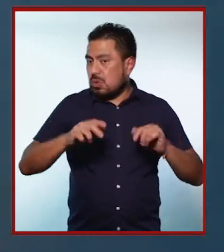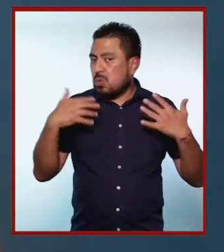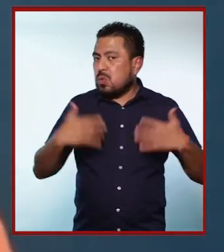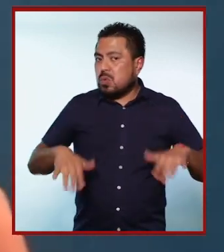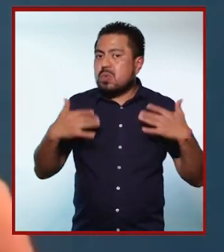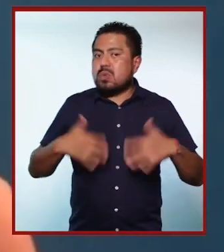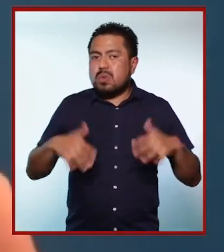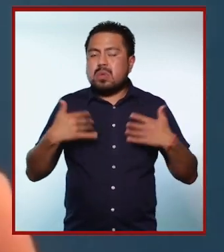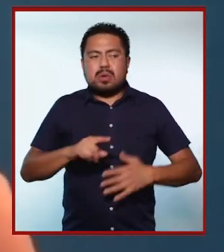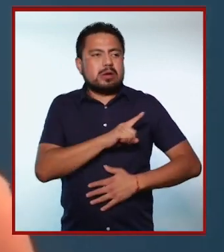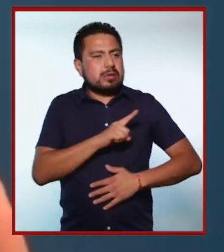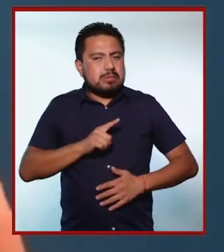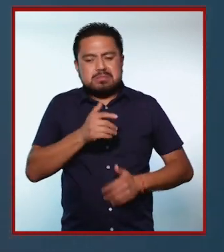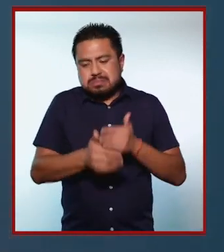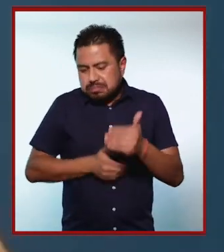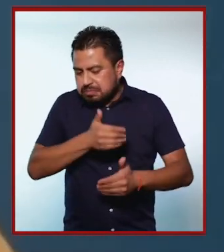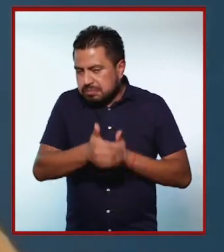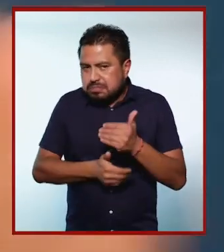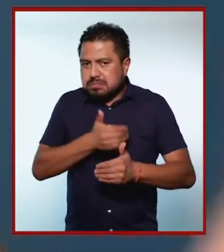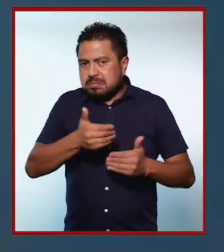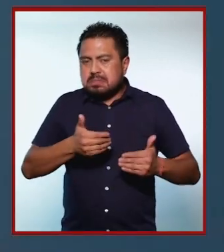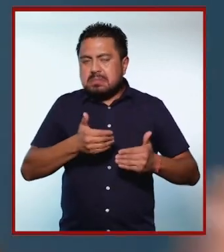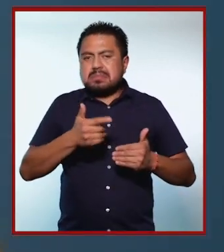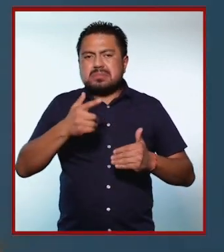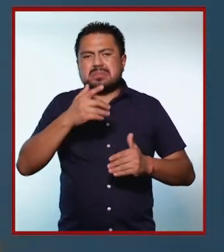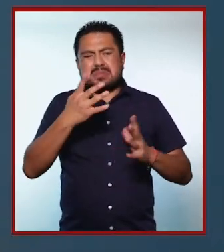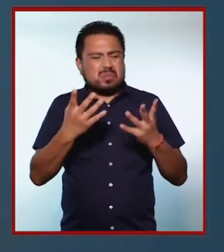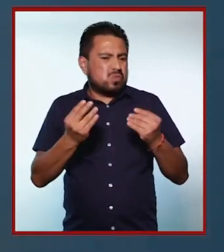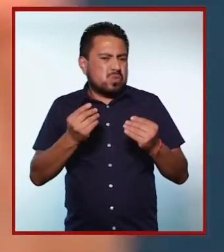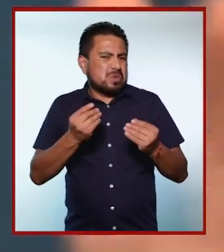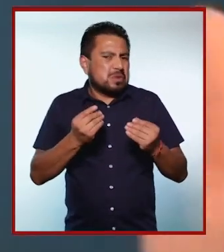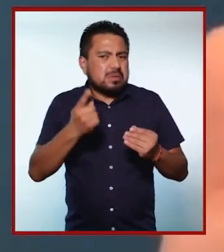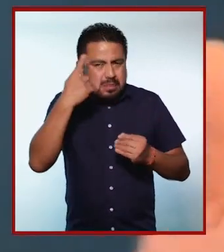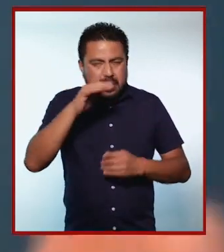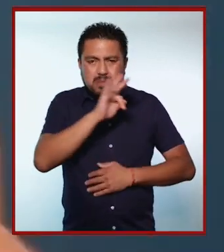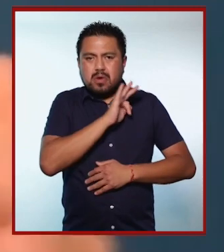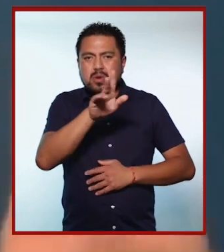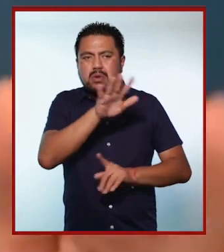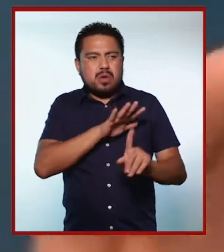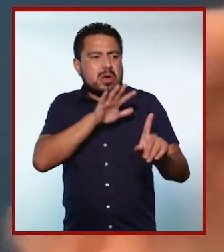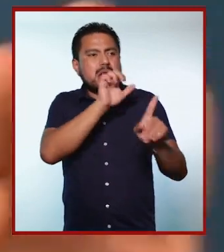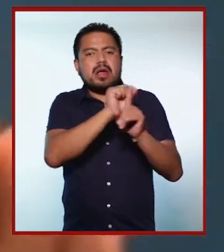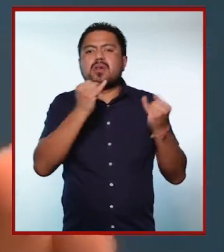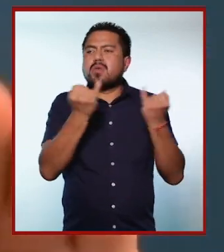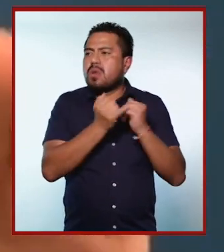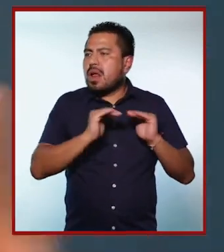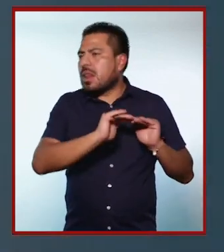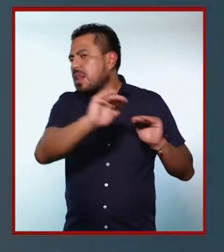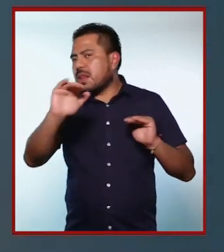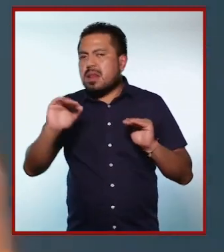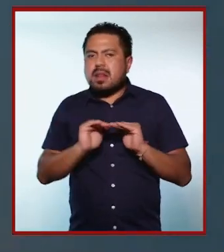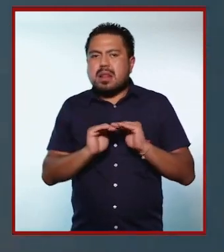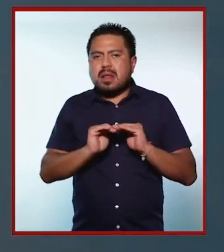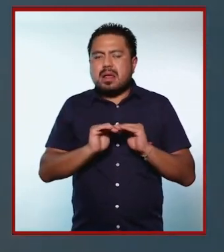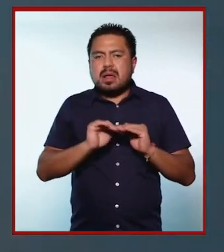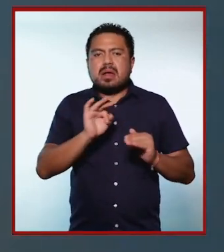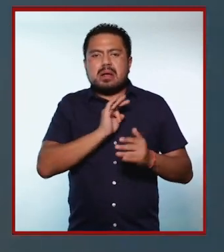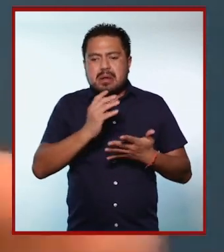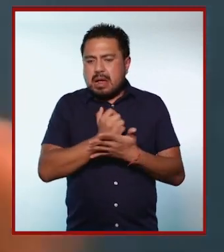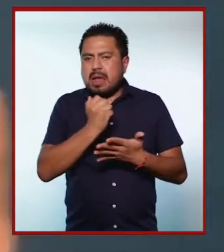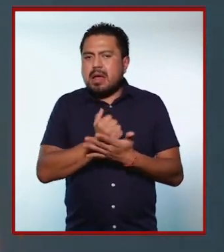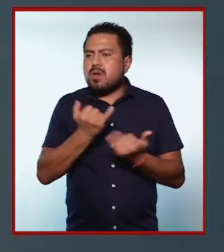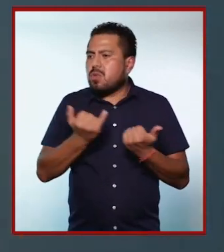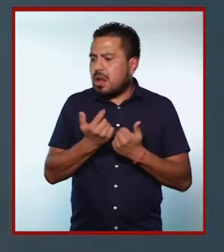evidentemente va, tiene que pasar un proceso, tienen que pasar varios procesos para que podamos llegar igual a este,